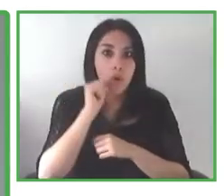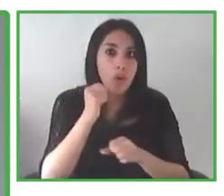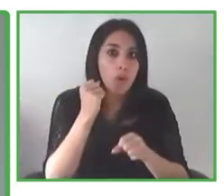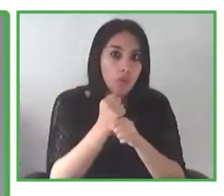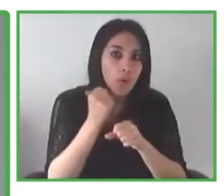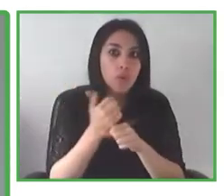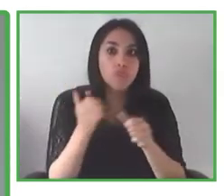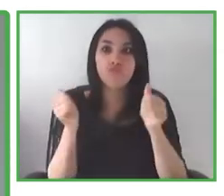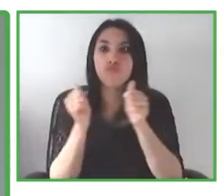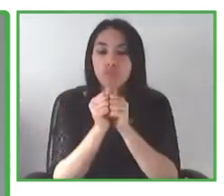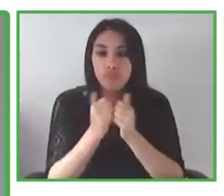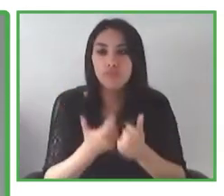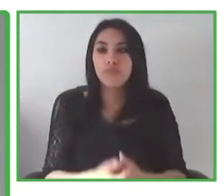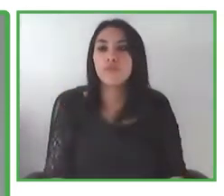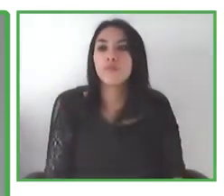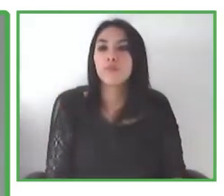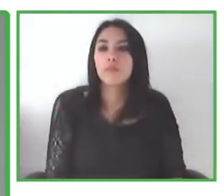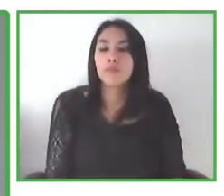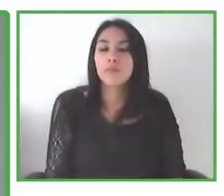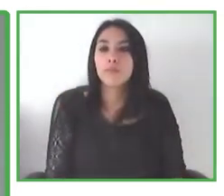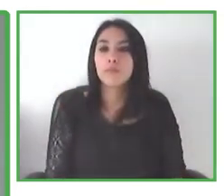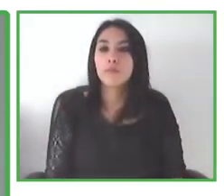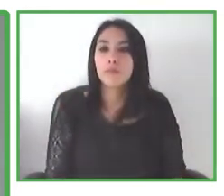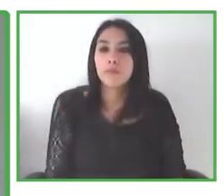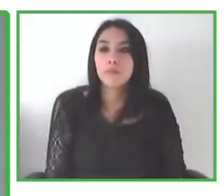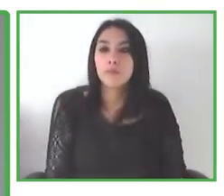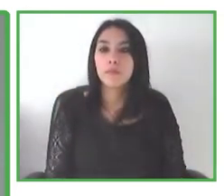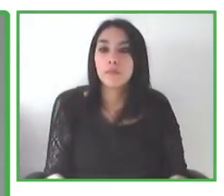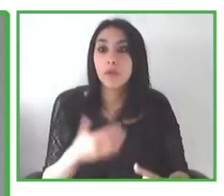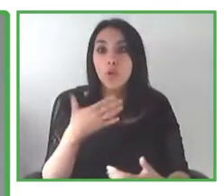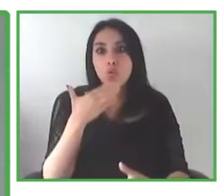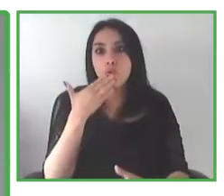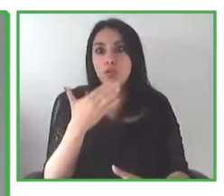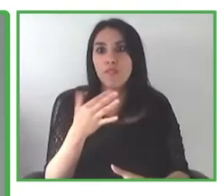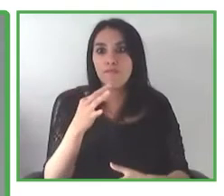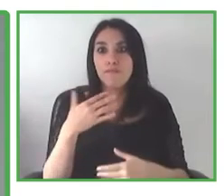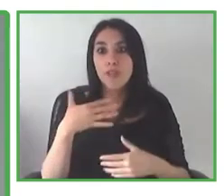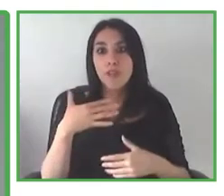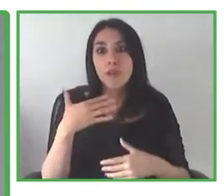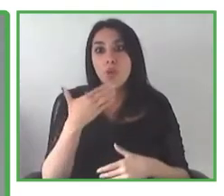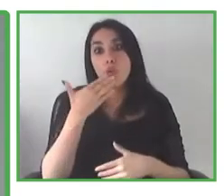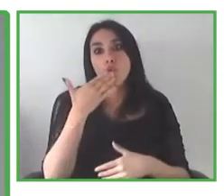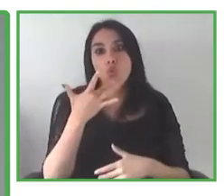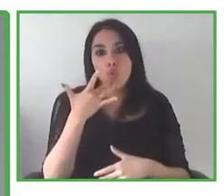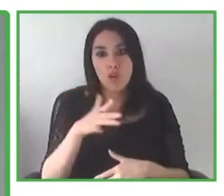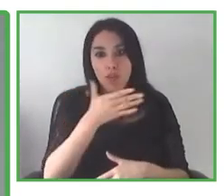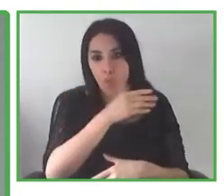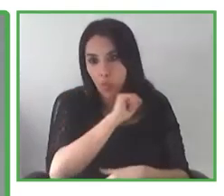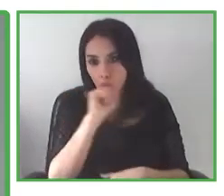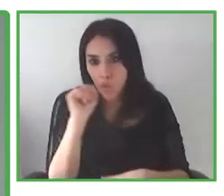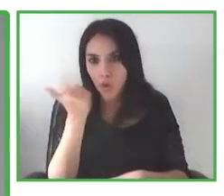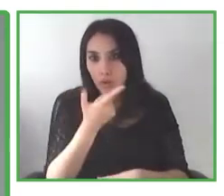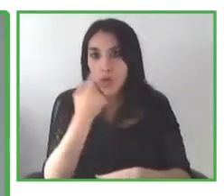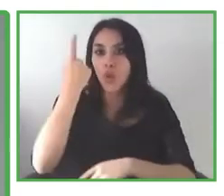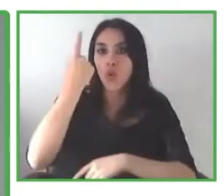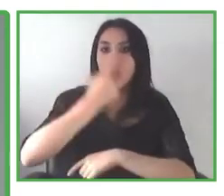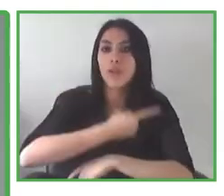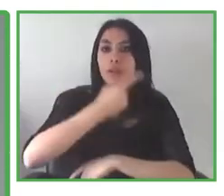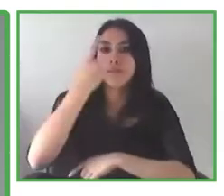muy buena suerte a esta sección de Ciro Project y a todos nuestros compañeros. Muchas gracias.